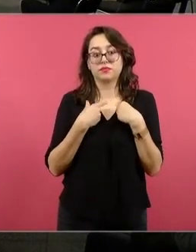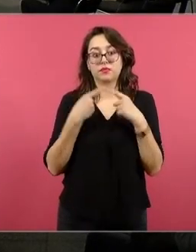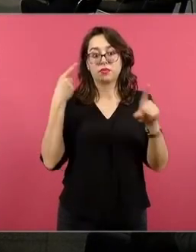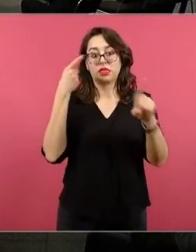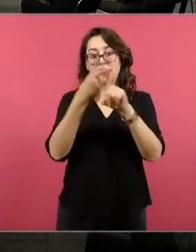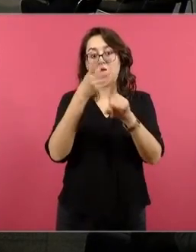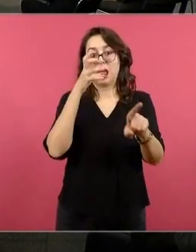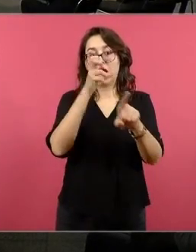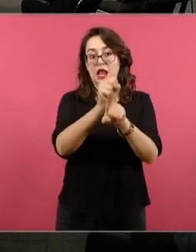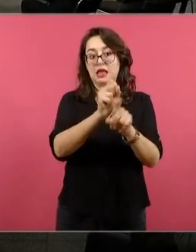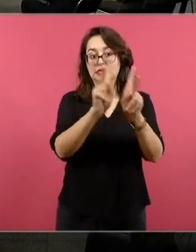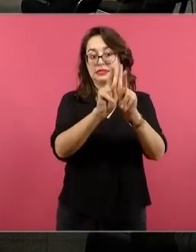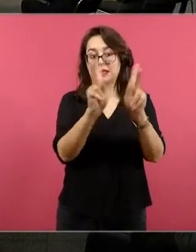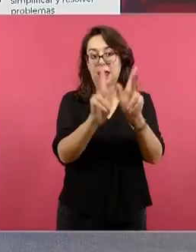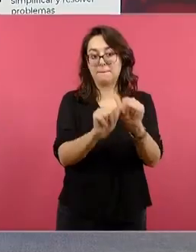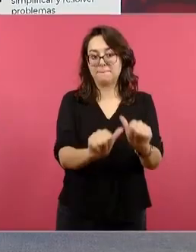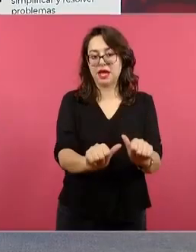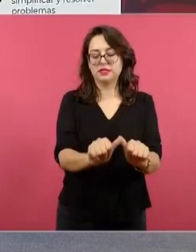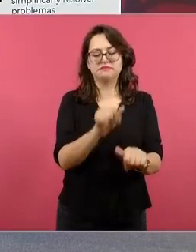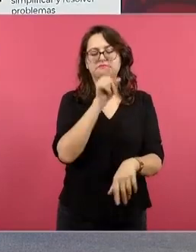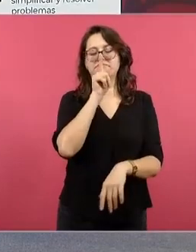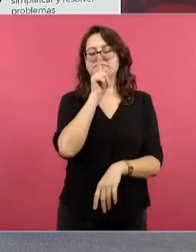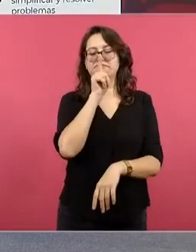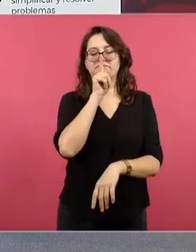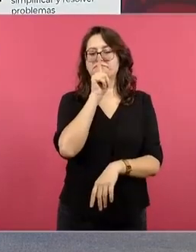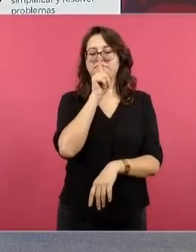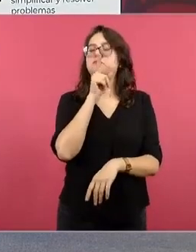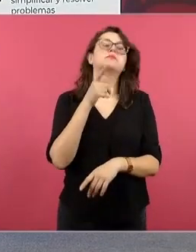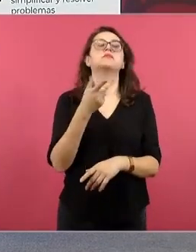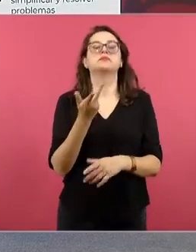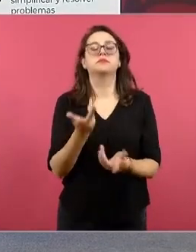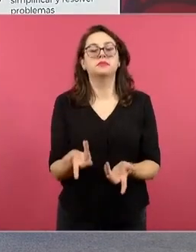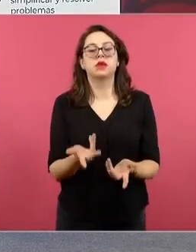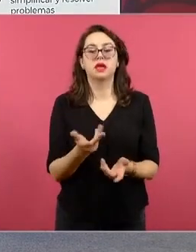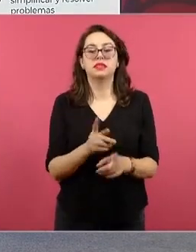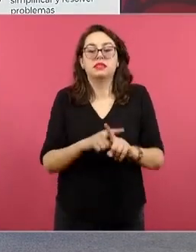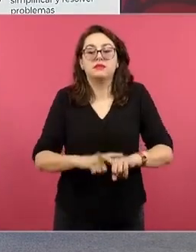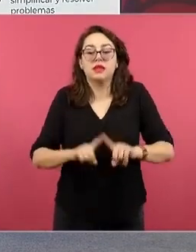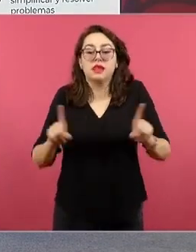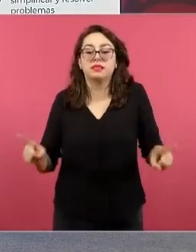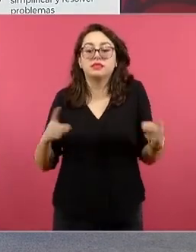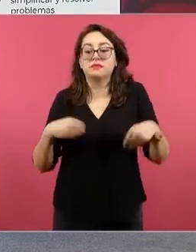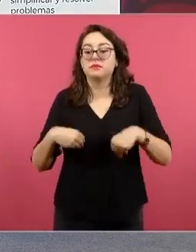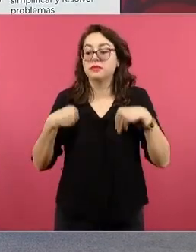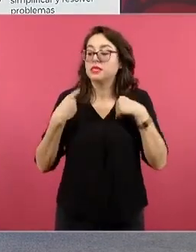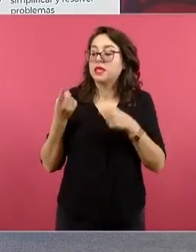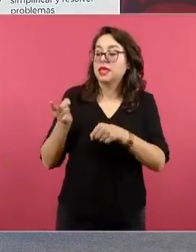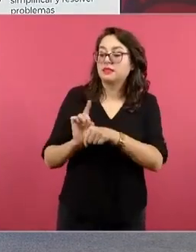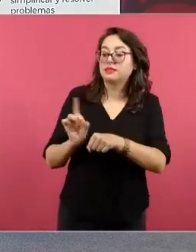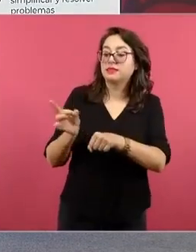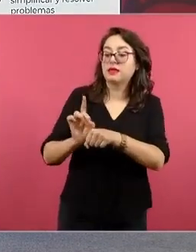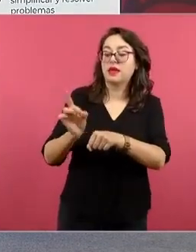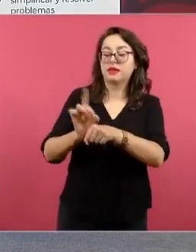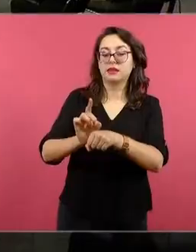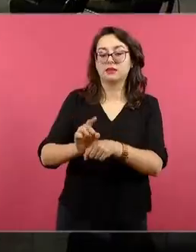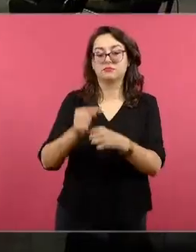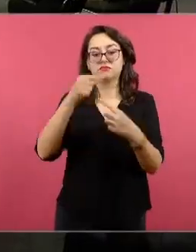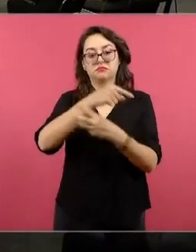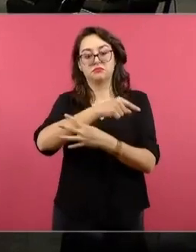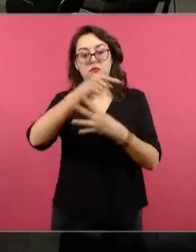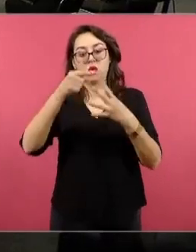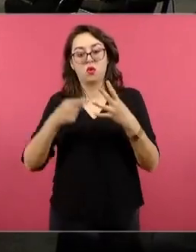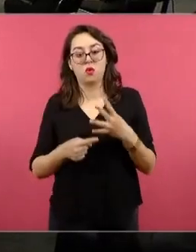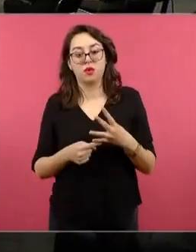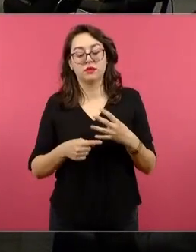porque la paz no es una ausencia de conflicto. Entonces, en esta reconstrucción de esta vida humana, forma parte también esto. Ahora,